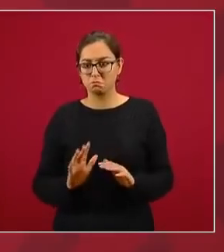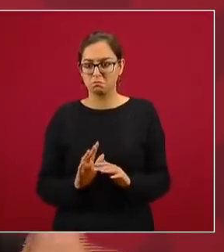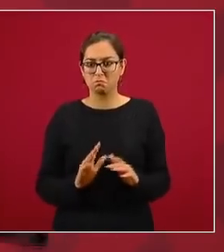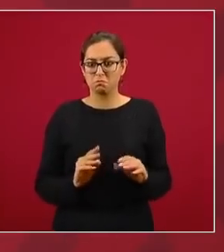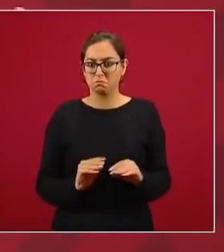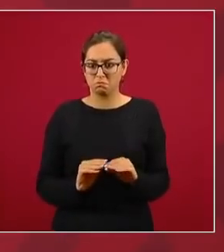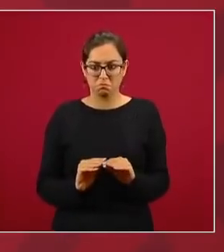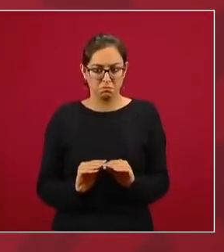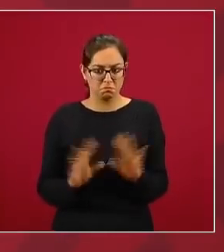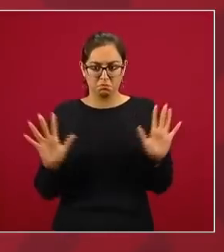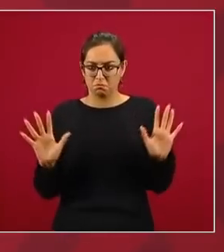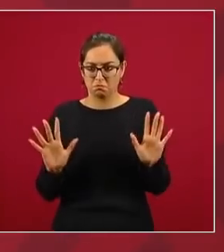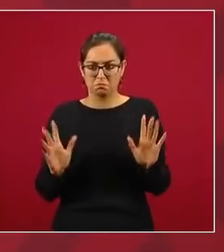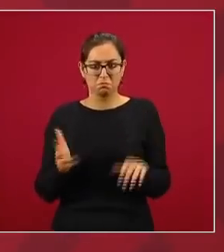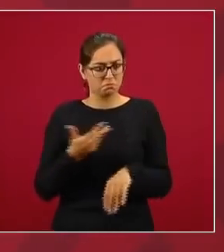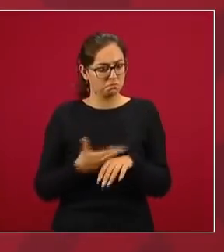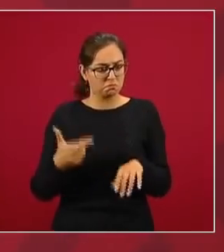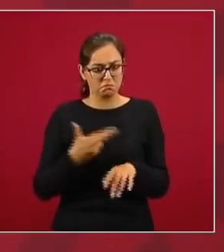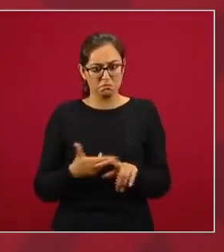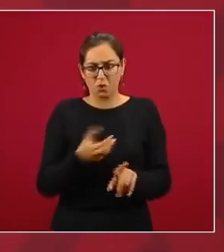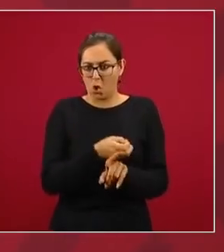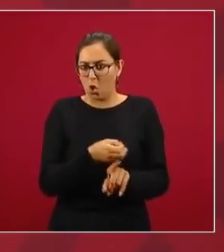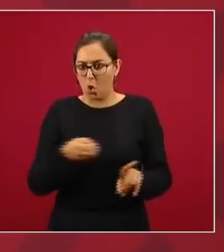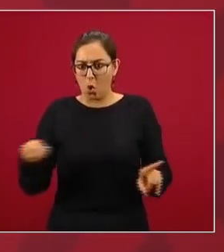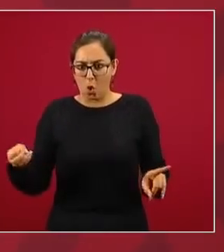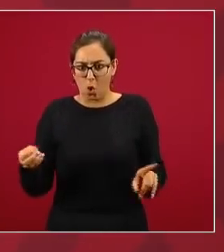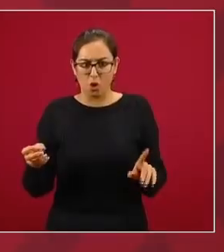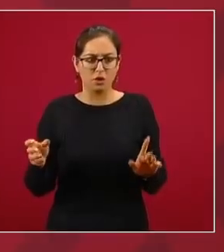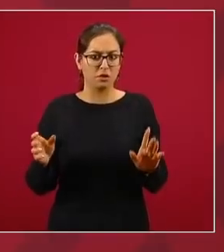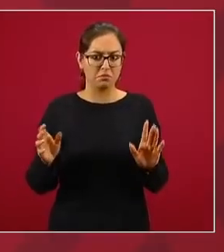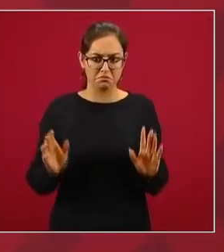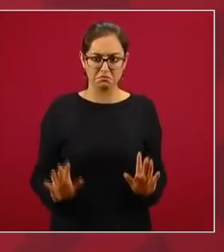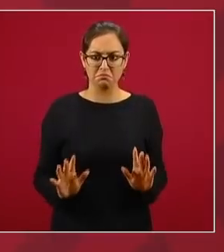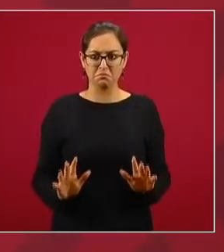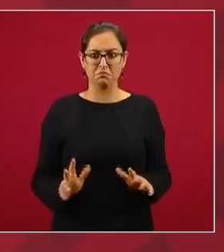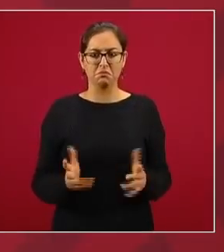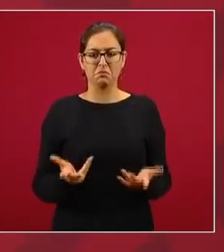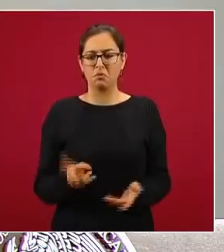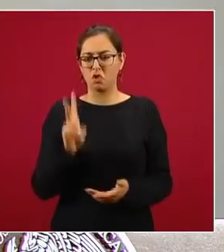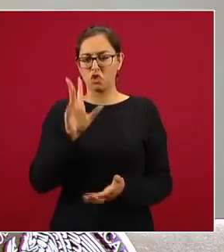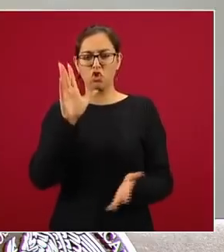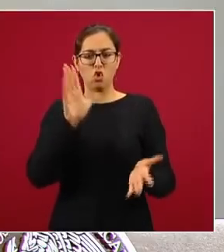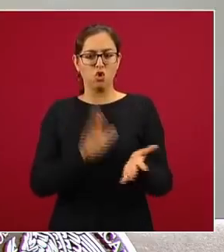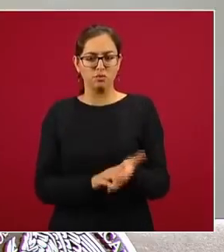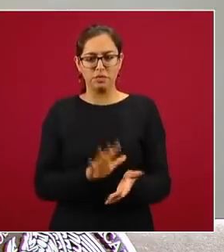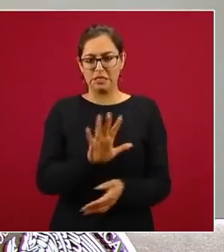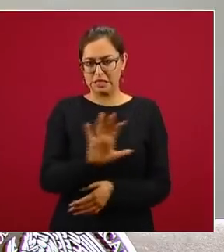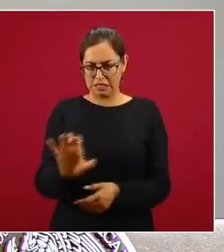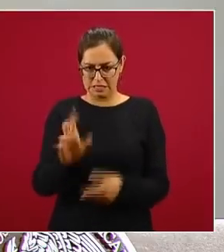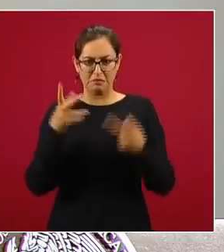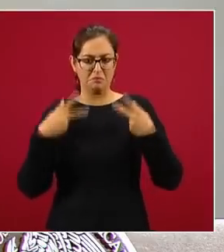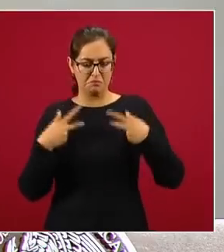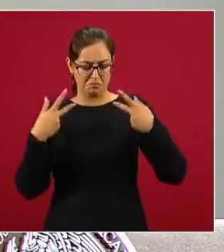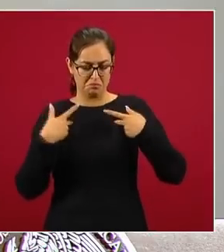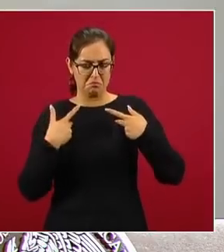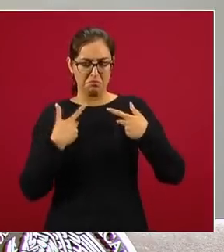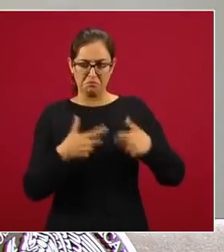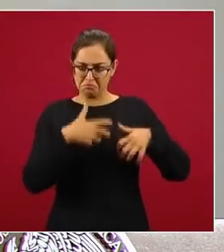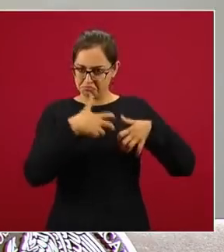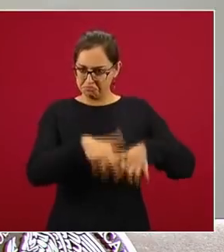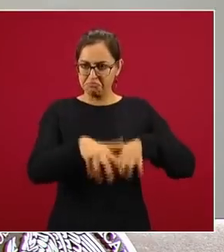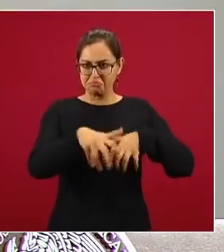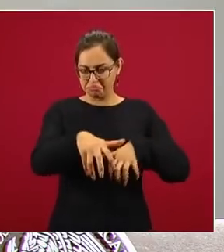bien organizado, movilizaron como 2.500 personas, según el